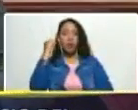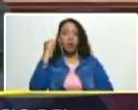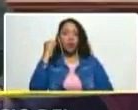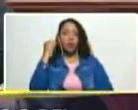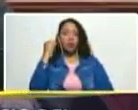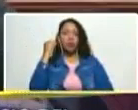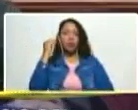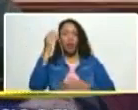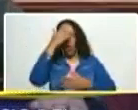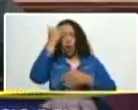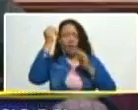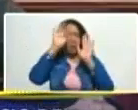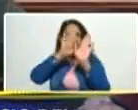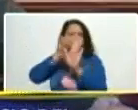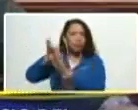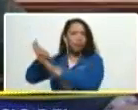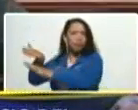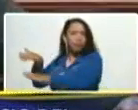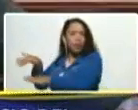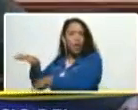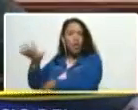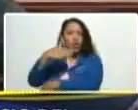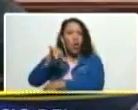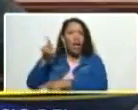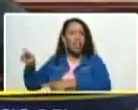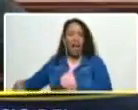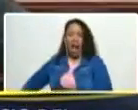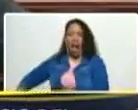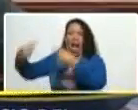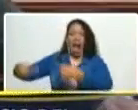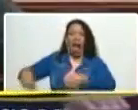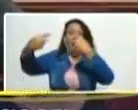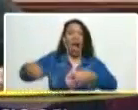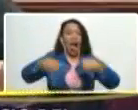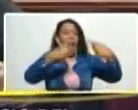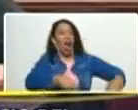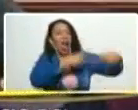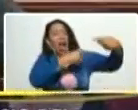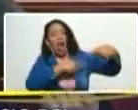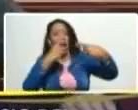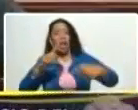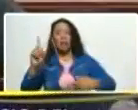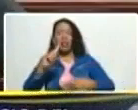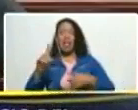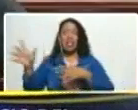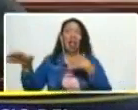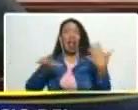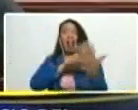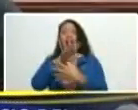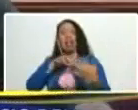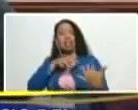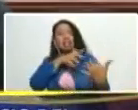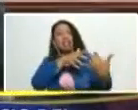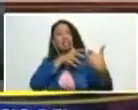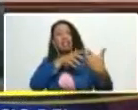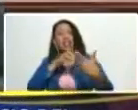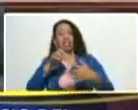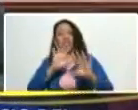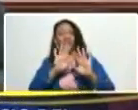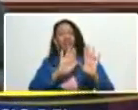dejemos atrás todas esas confrontaciones estériles todos esos conflictos estériles inútiles